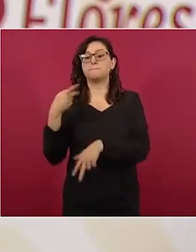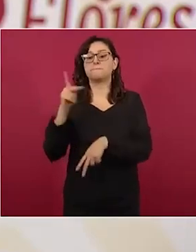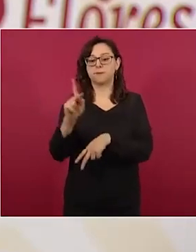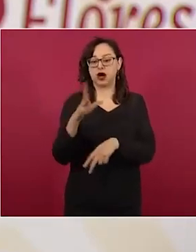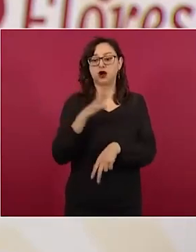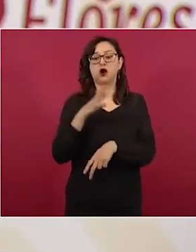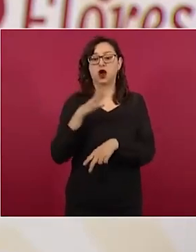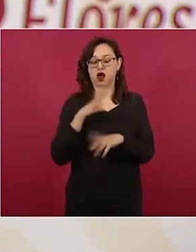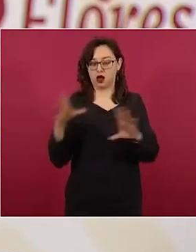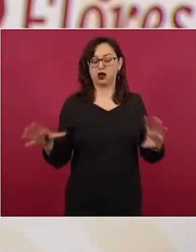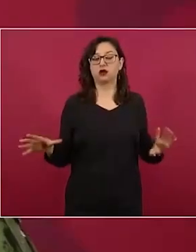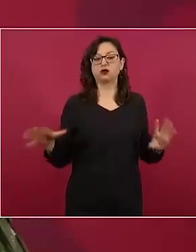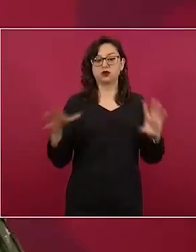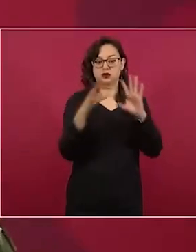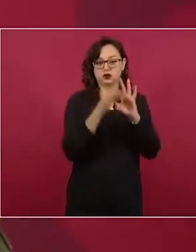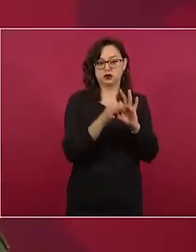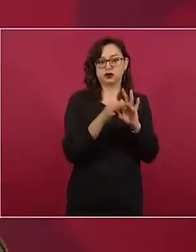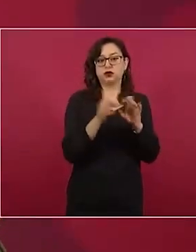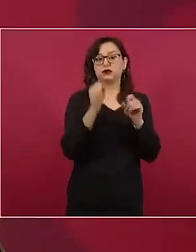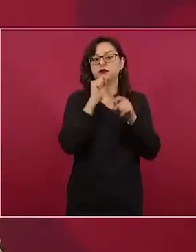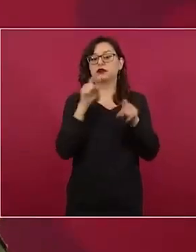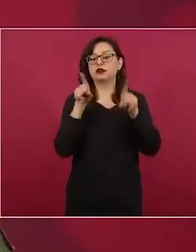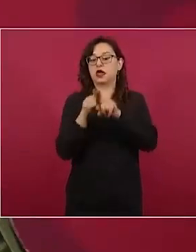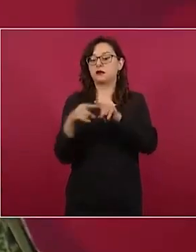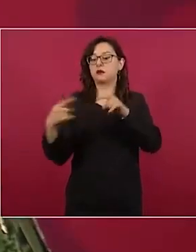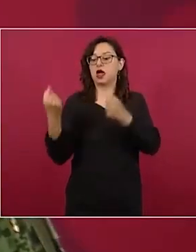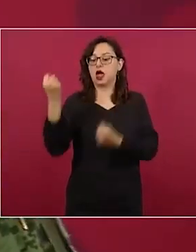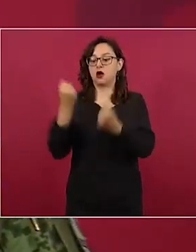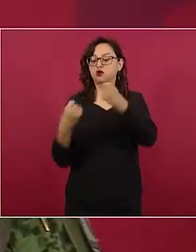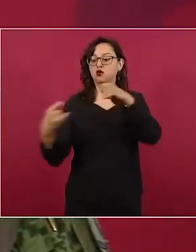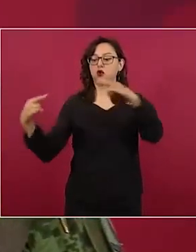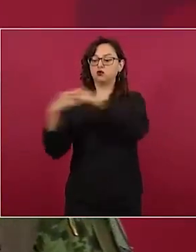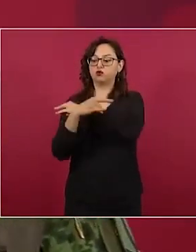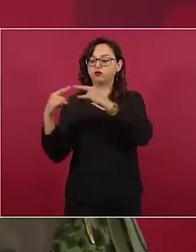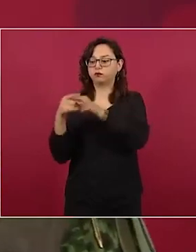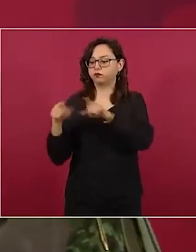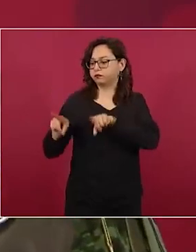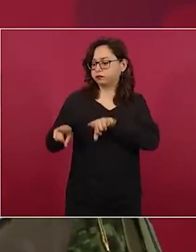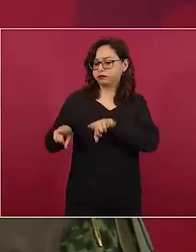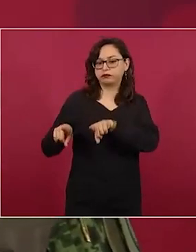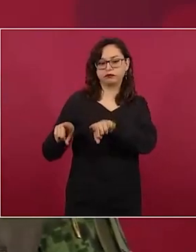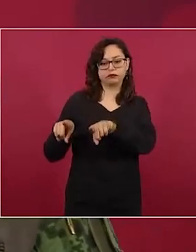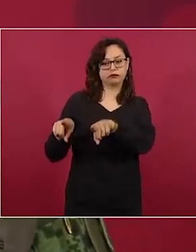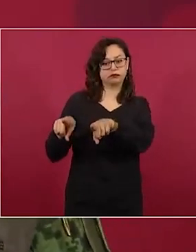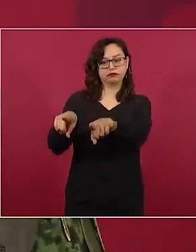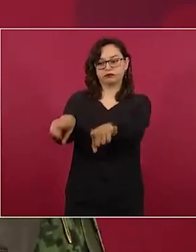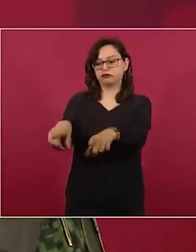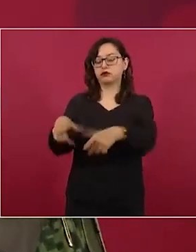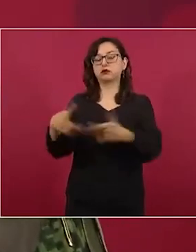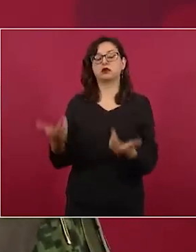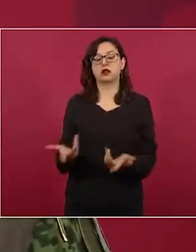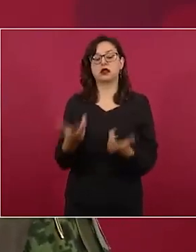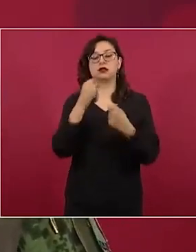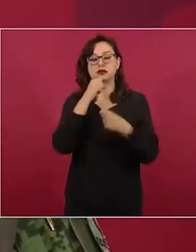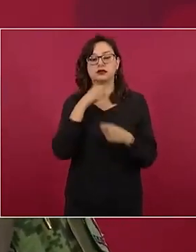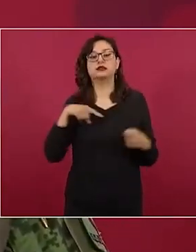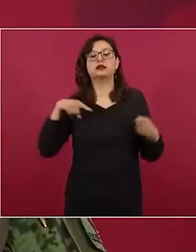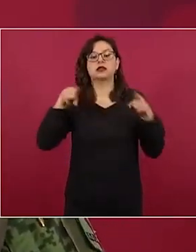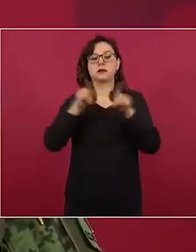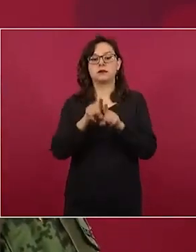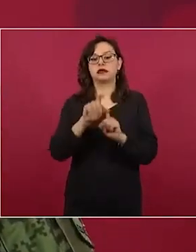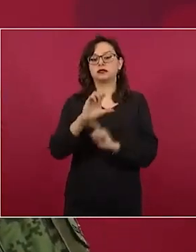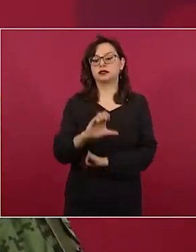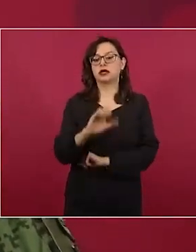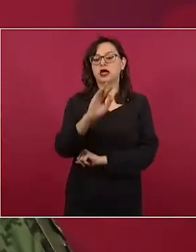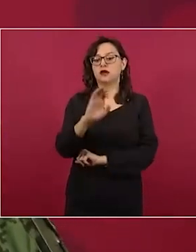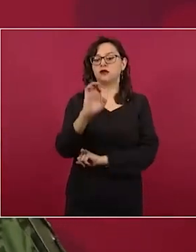posteriormente corre de manera paralela a la carretera federal 307 y finalmente recorre de manera paralela las líneas de transmisión de Comisión